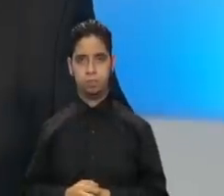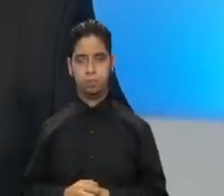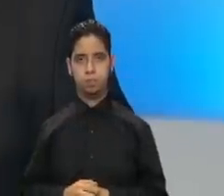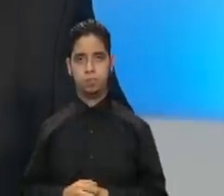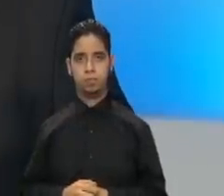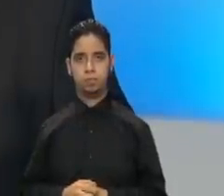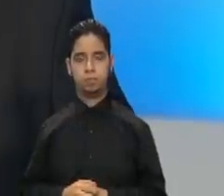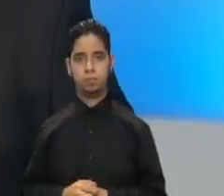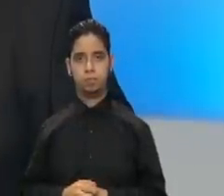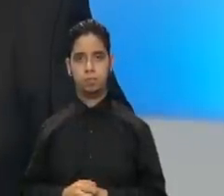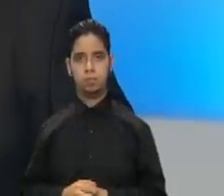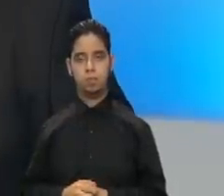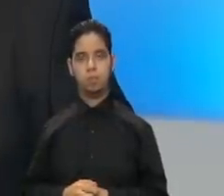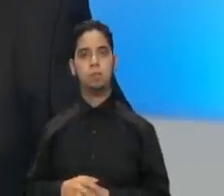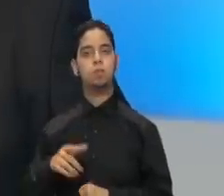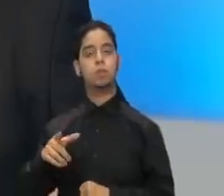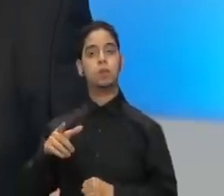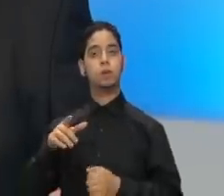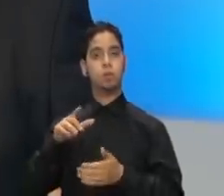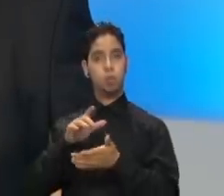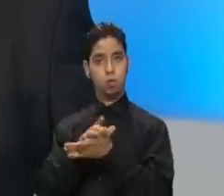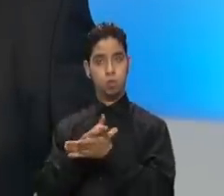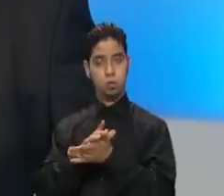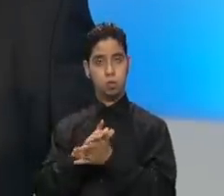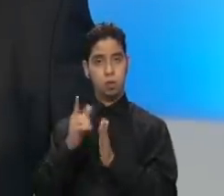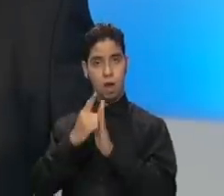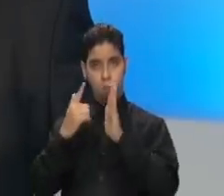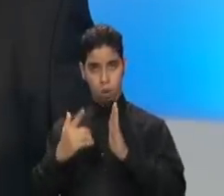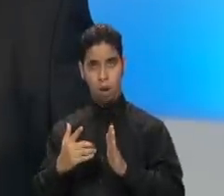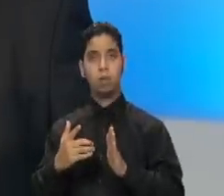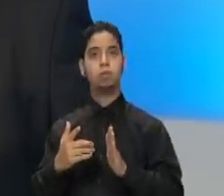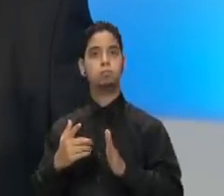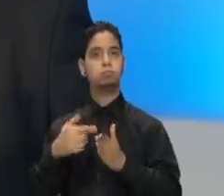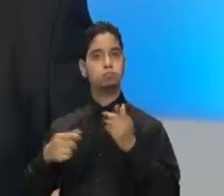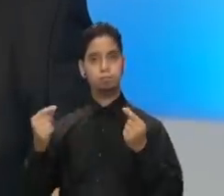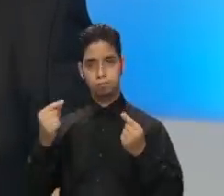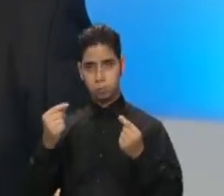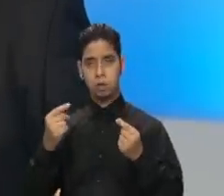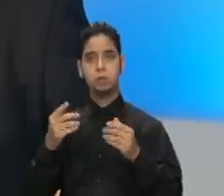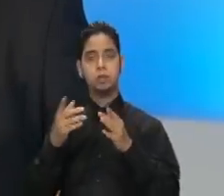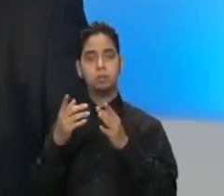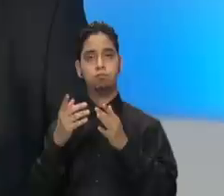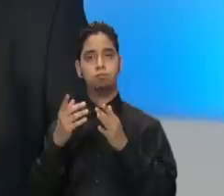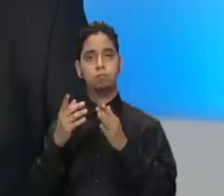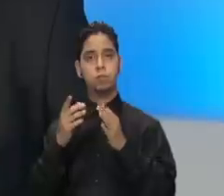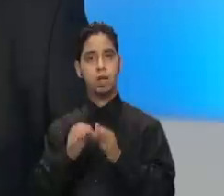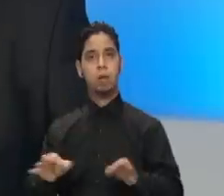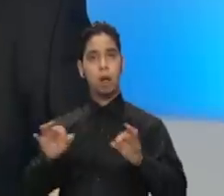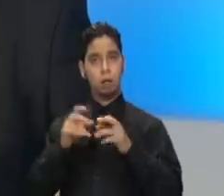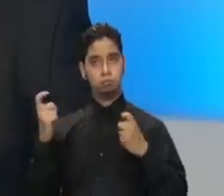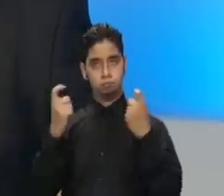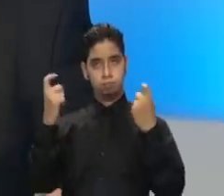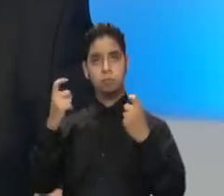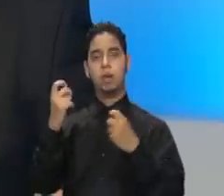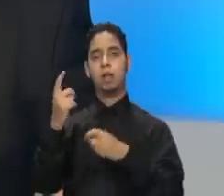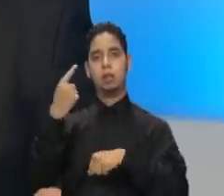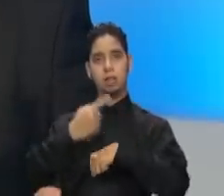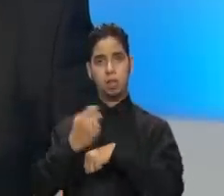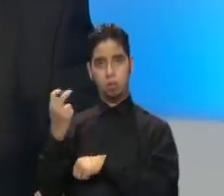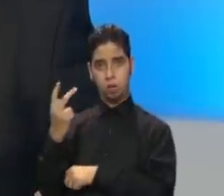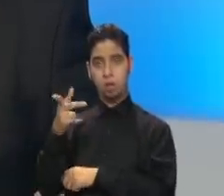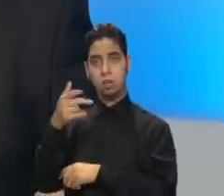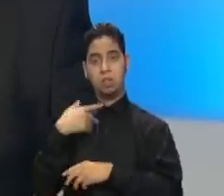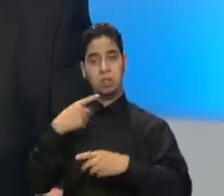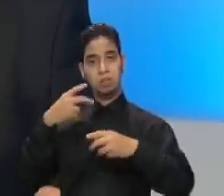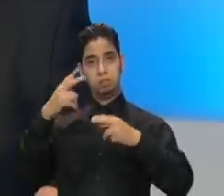de Abogados de Puerto Rico celebrará su asamblea anual desde el próximo 9 de septiembre hasta el día 12 Temas como las relaciones entre Cuba